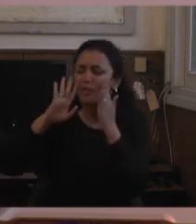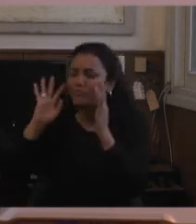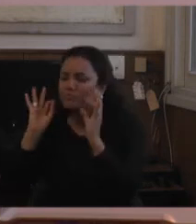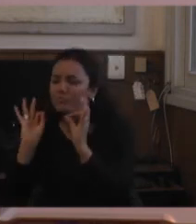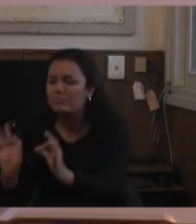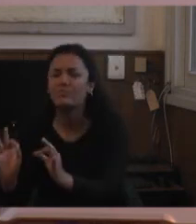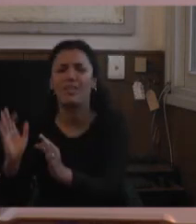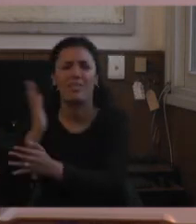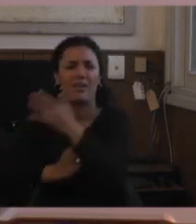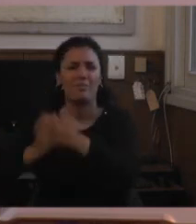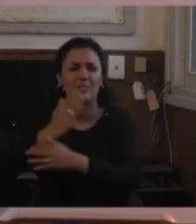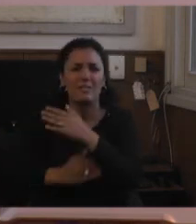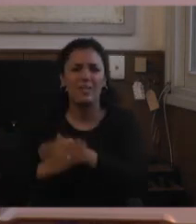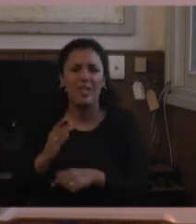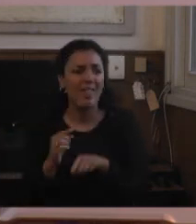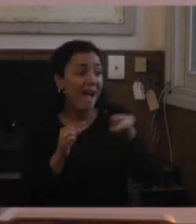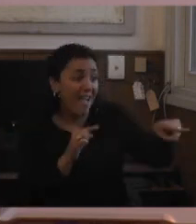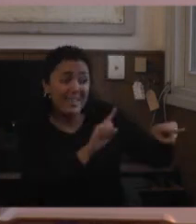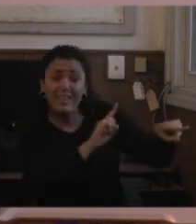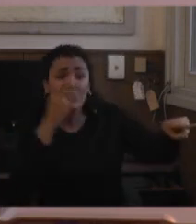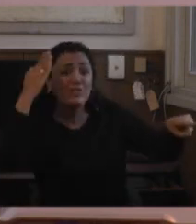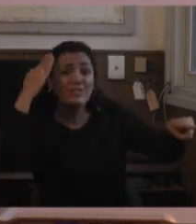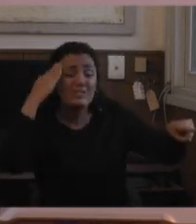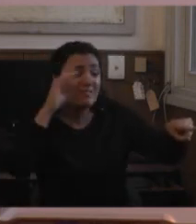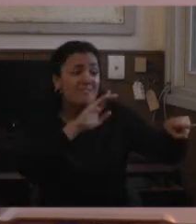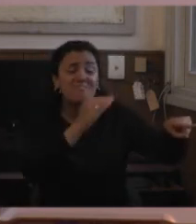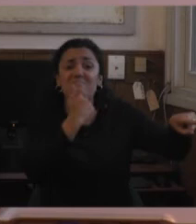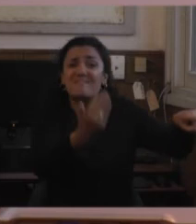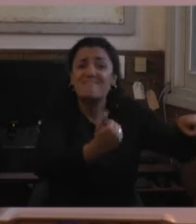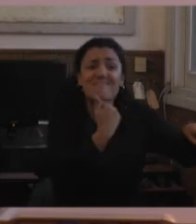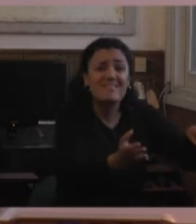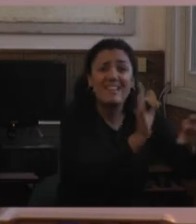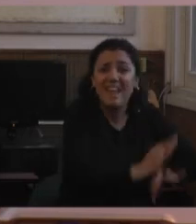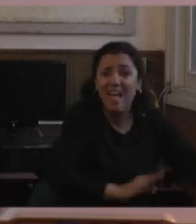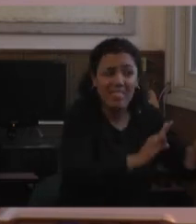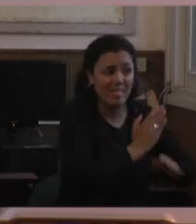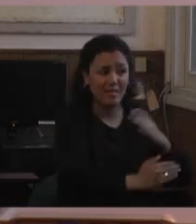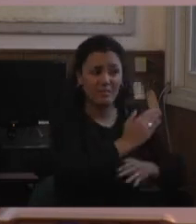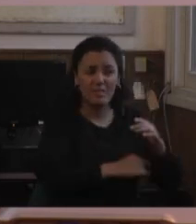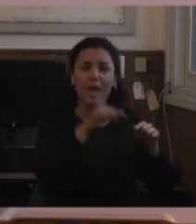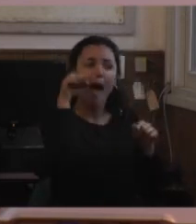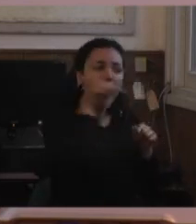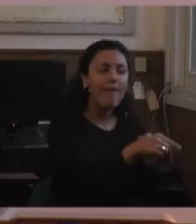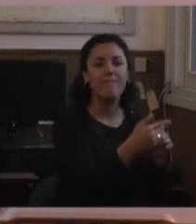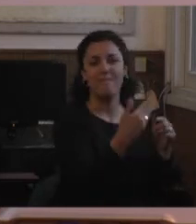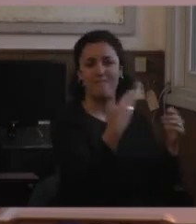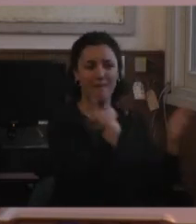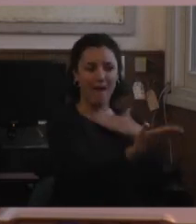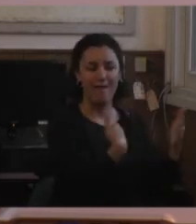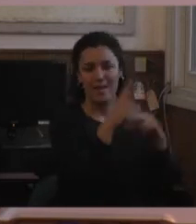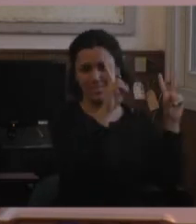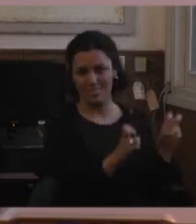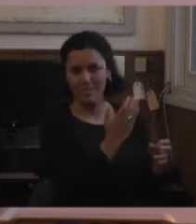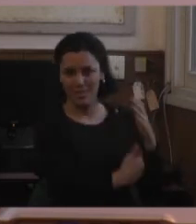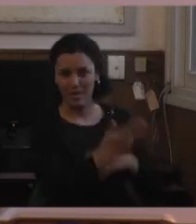discapacidad y ahí llevar la pregunta la consulta y esto lo pude hacer desde la cátedra en la que estoy